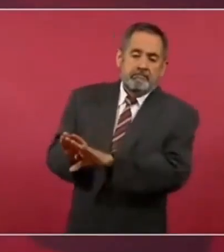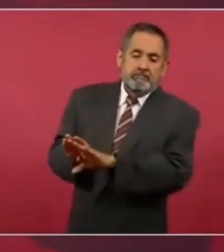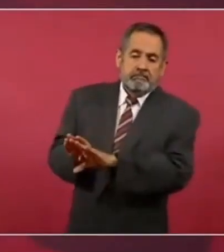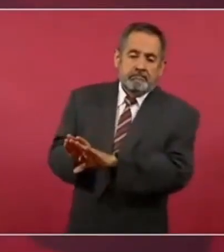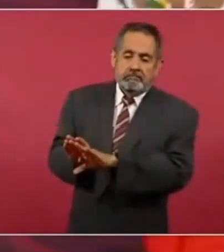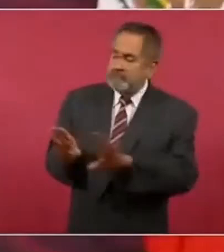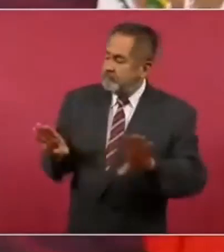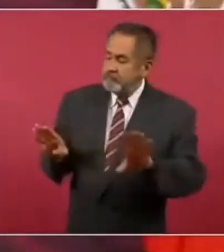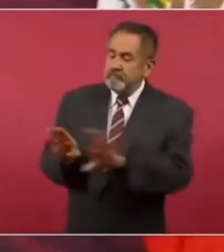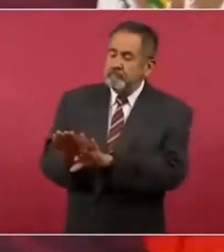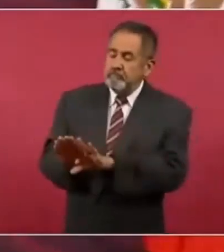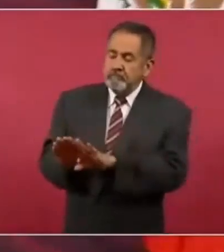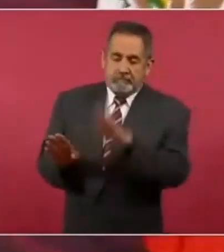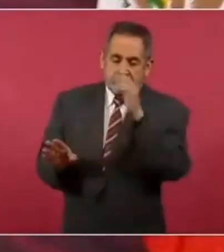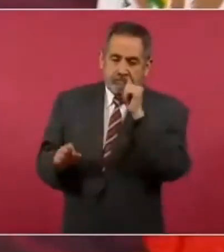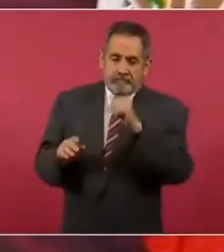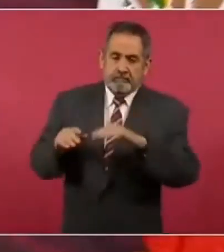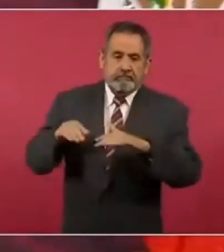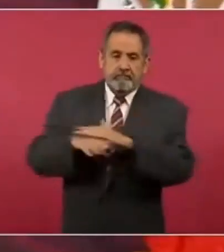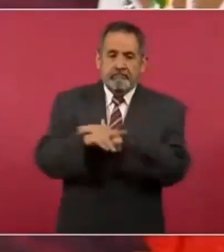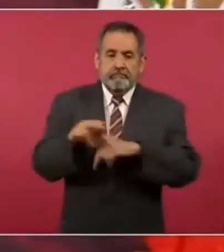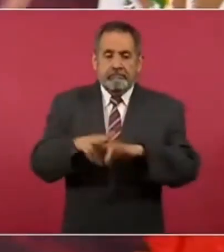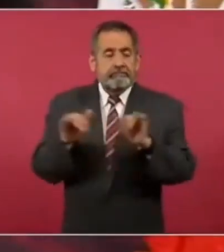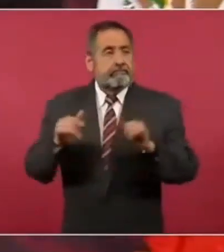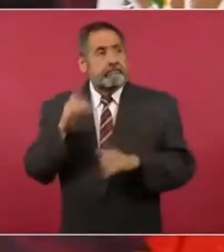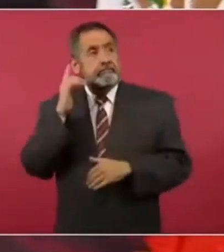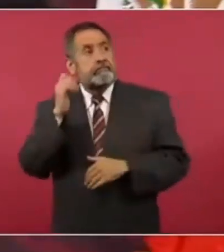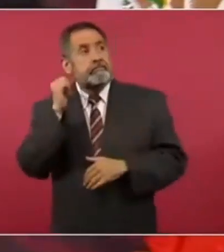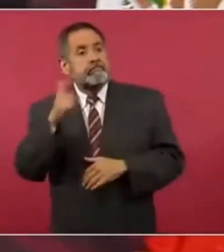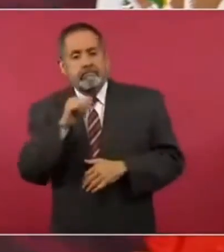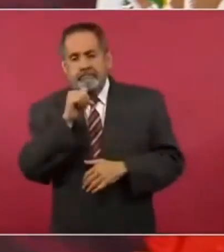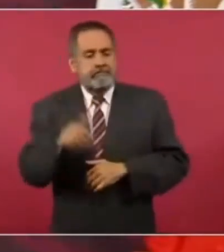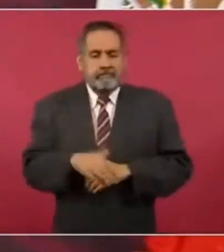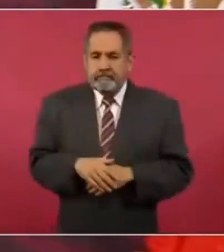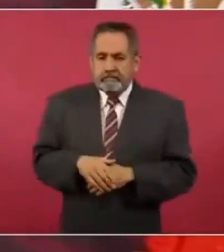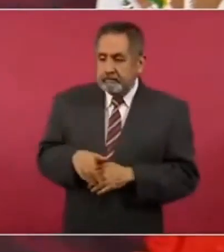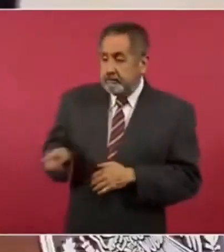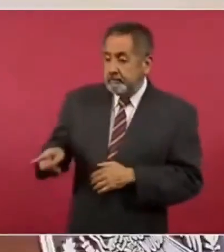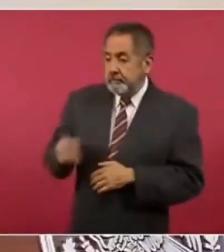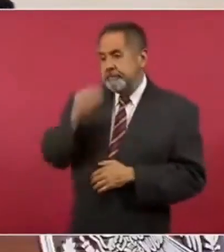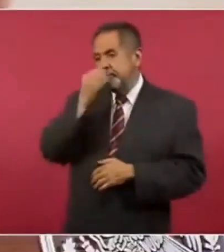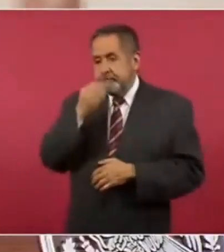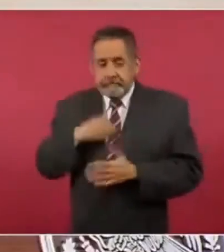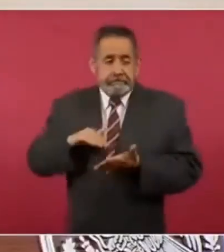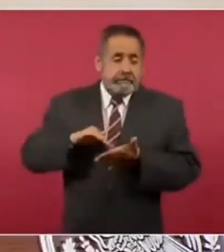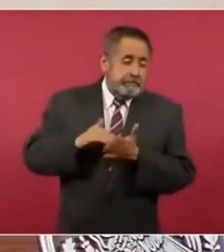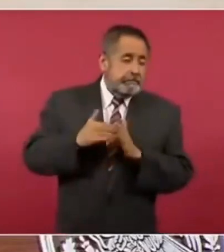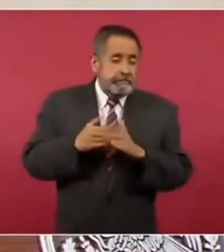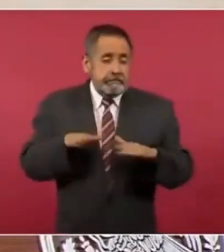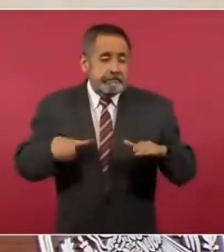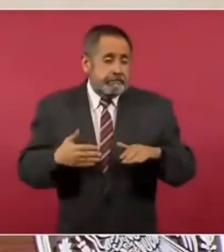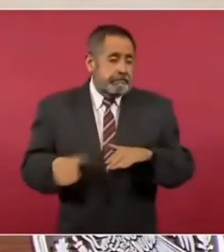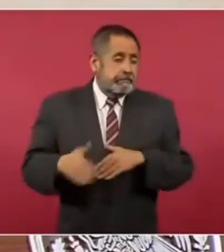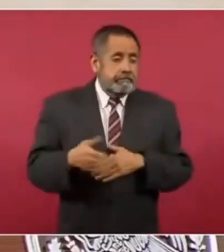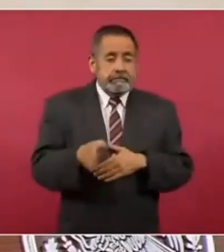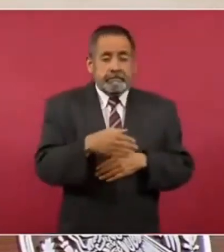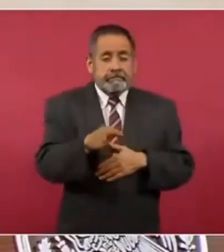estaba cerrada esa posibilidad. No había esperanza, más que atravesar México con todos los riesgos,